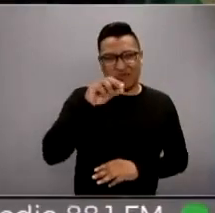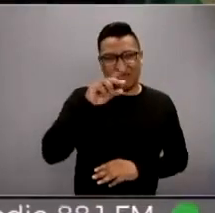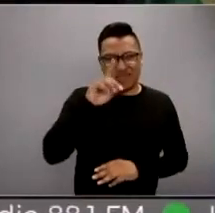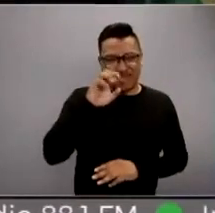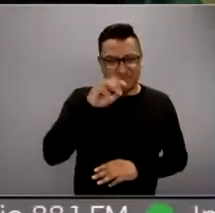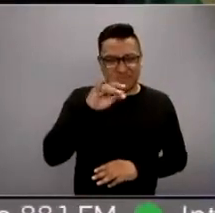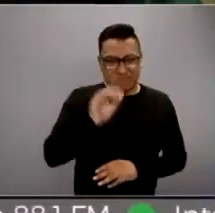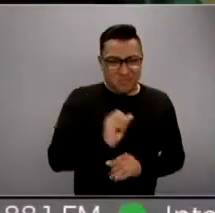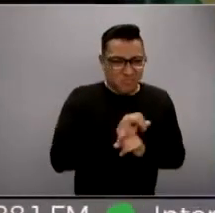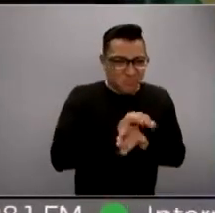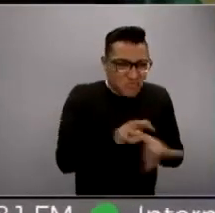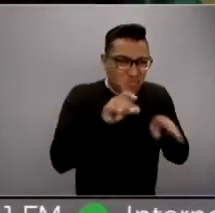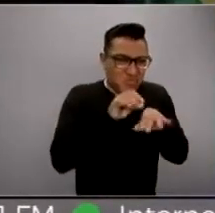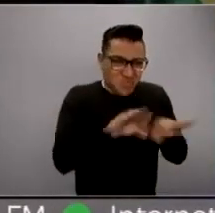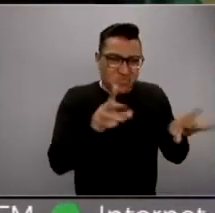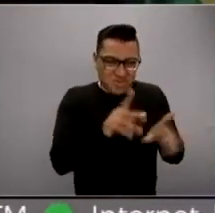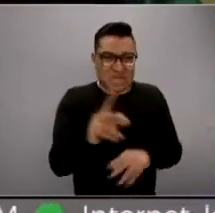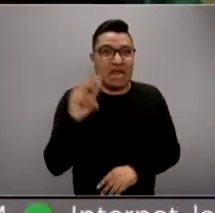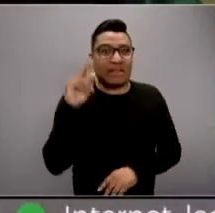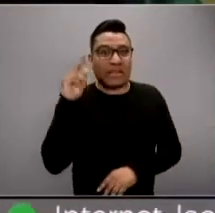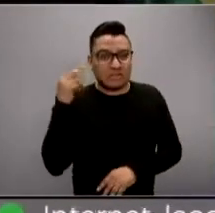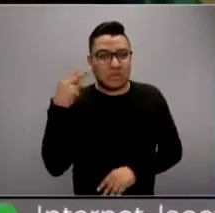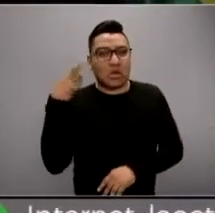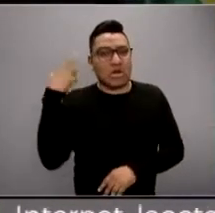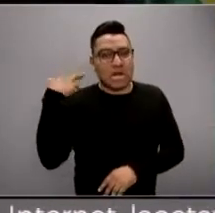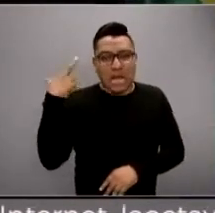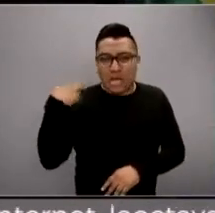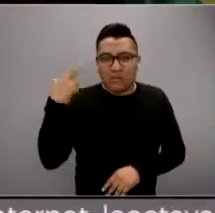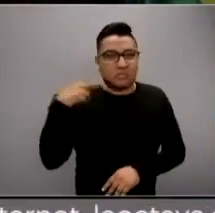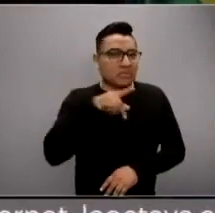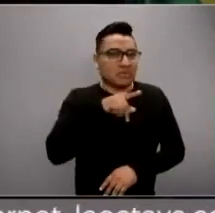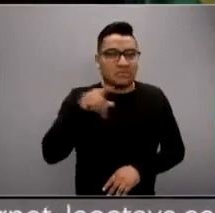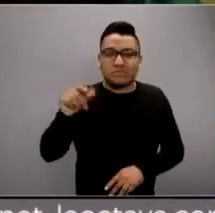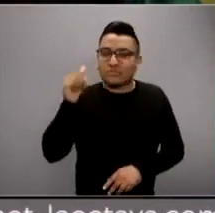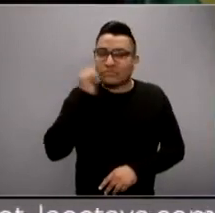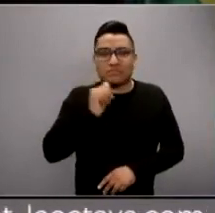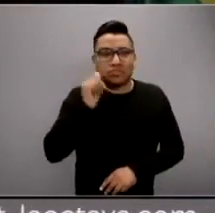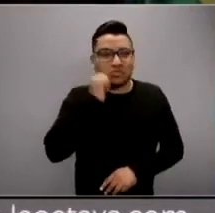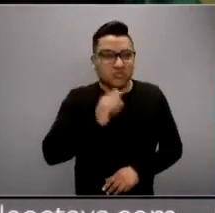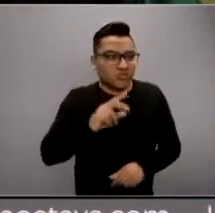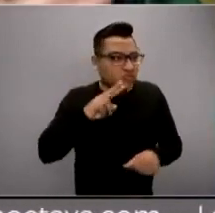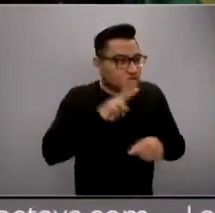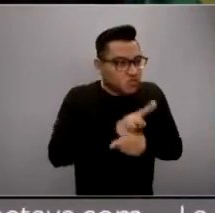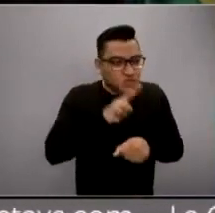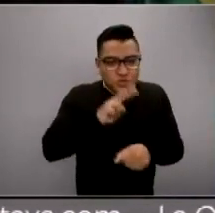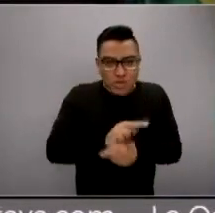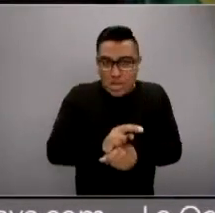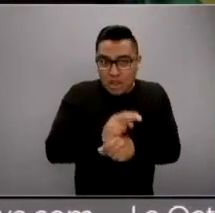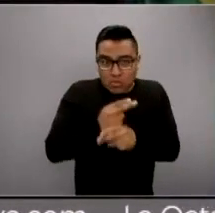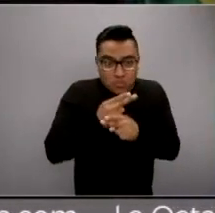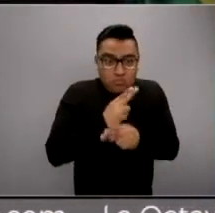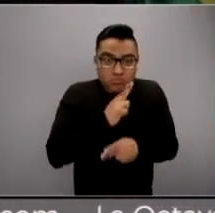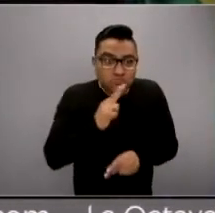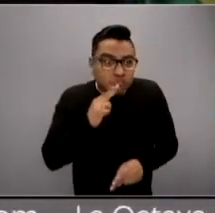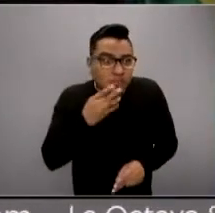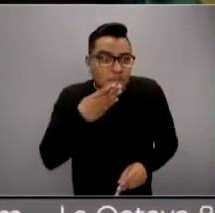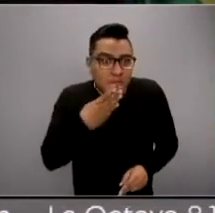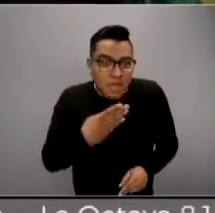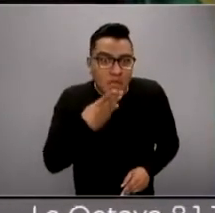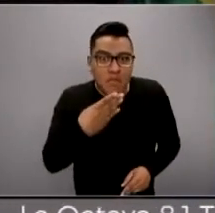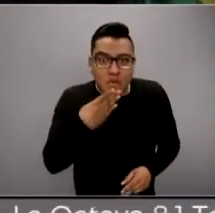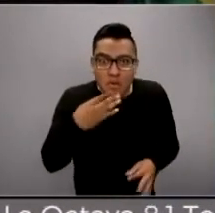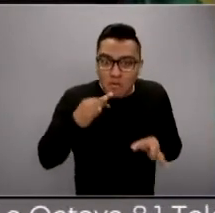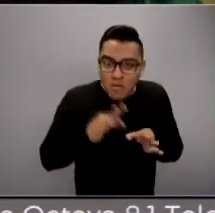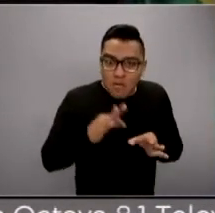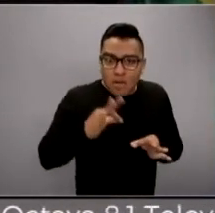tradicionales, quienes deberían de tener la obligación de verificar, desmentir, no siempre lo están haciendo y a veces de